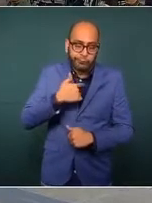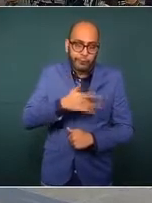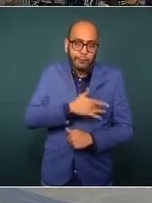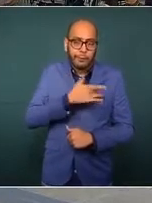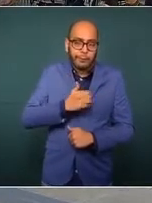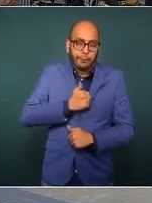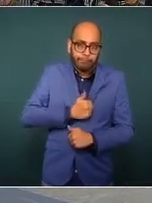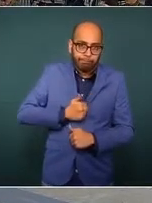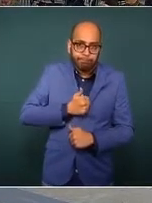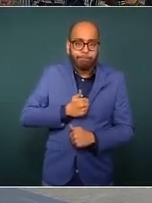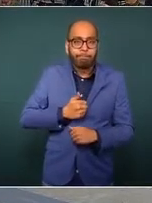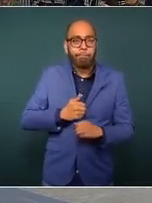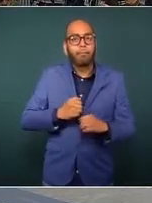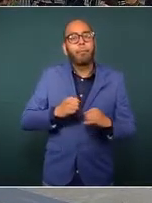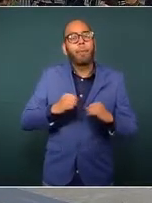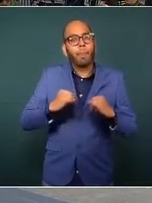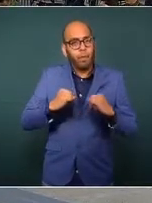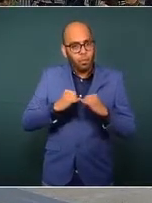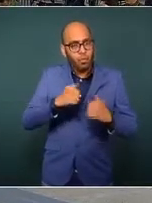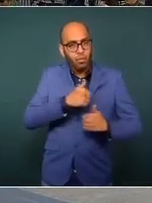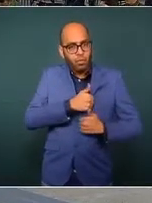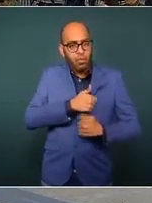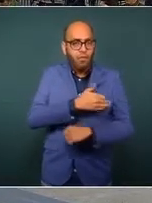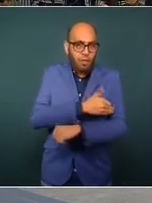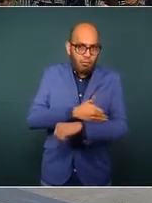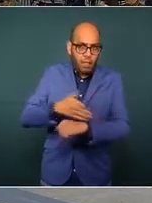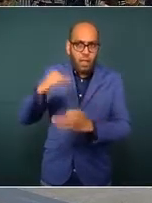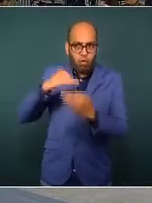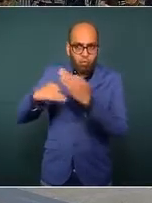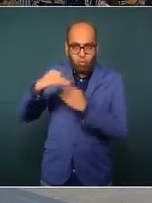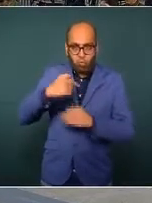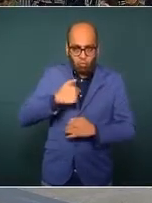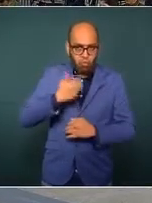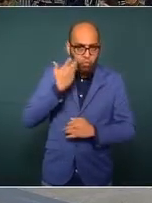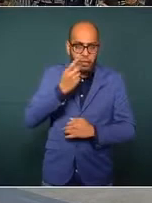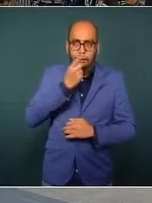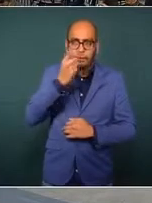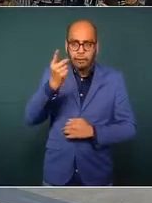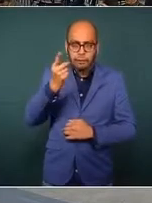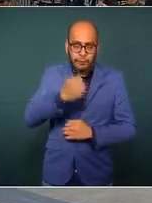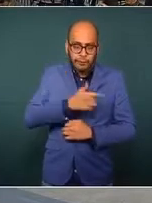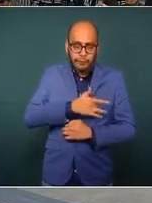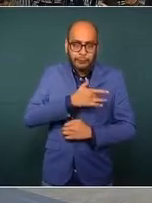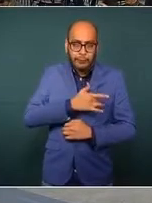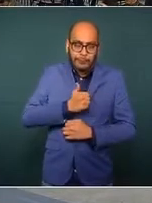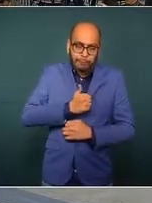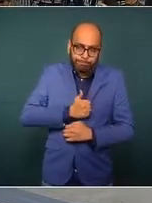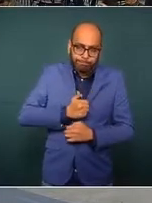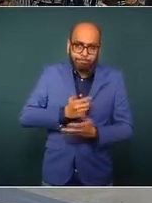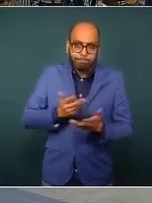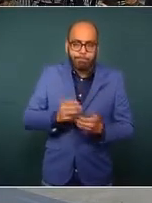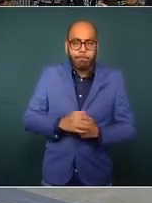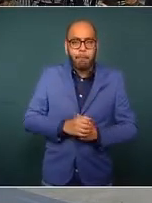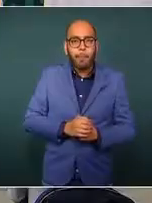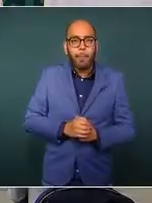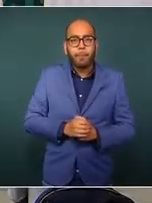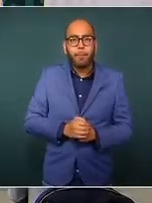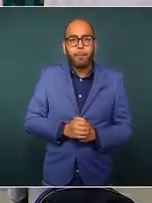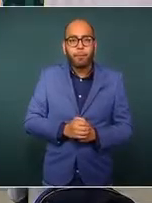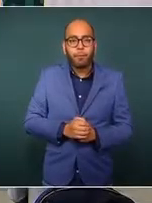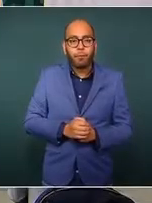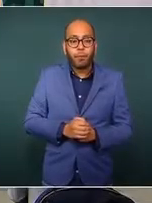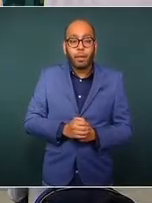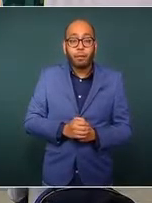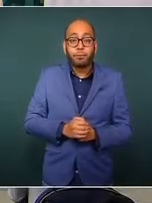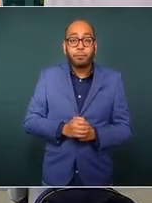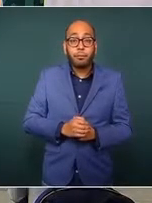del Ejército a sus familiares por supuesto y un tema que seguramente antes